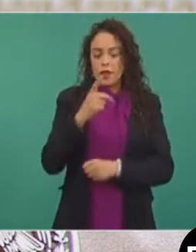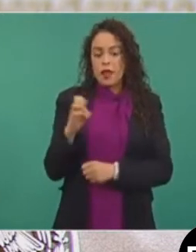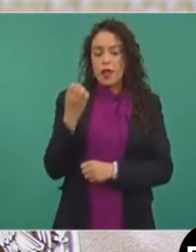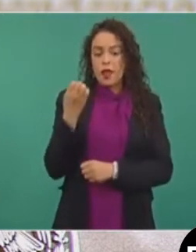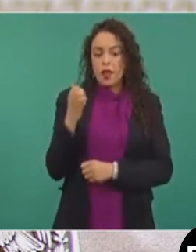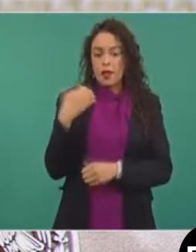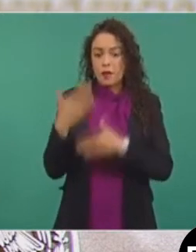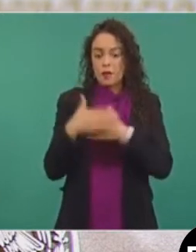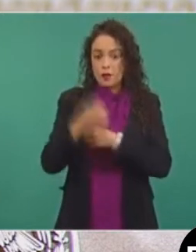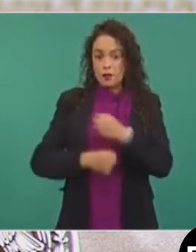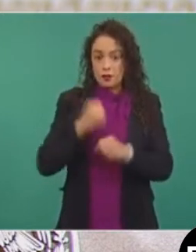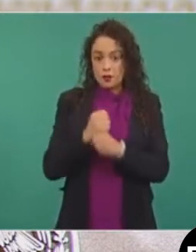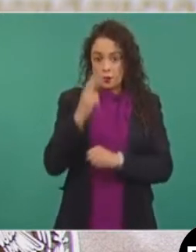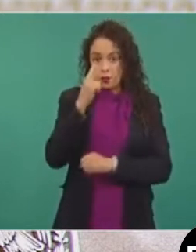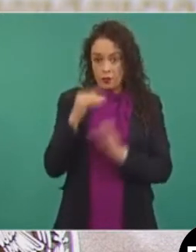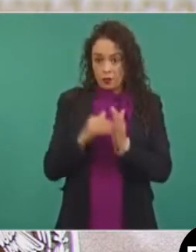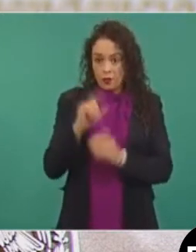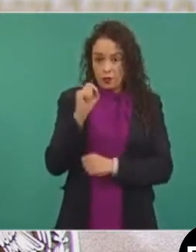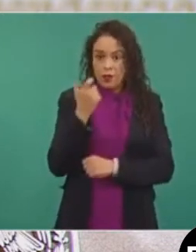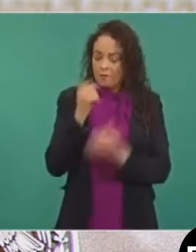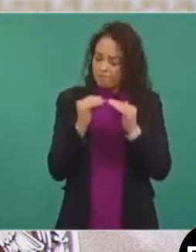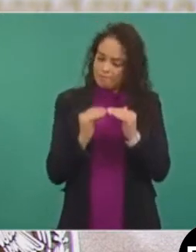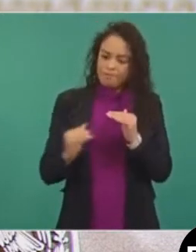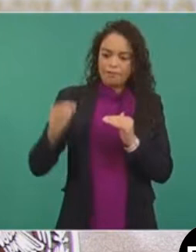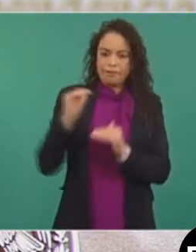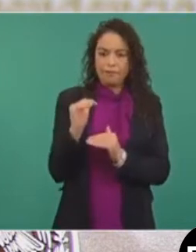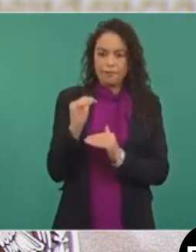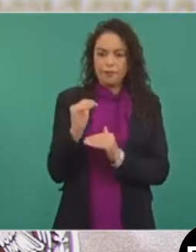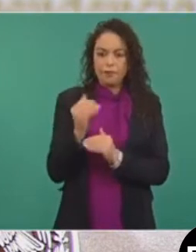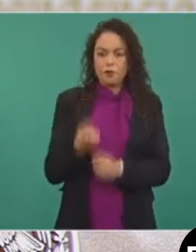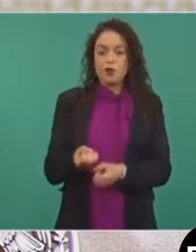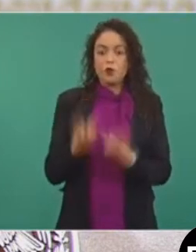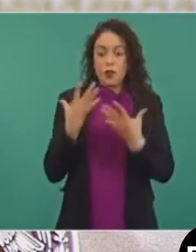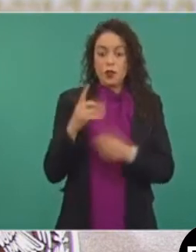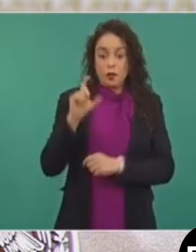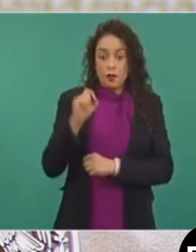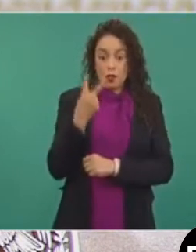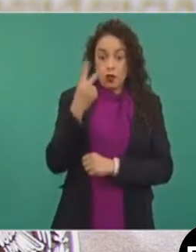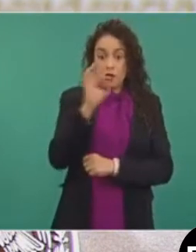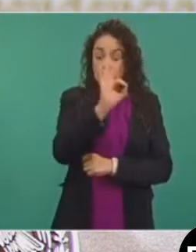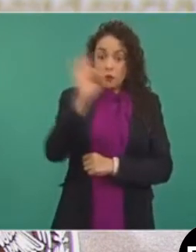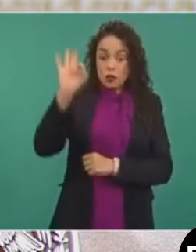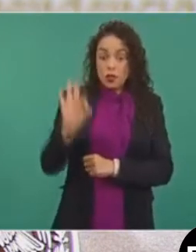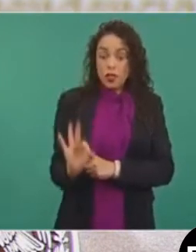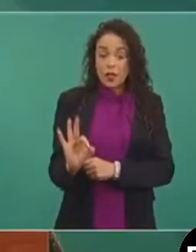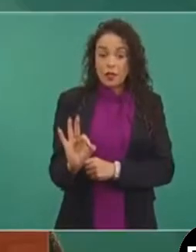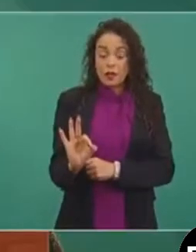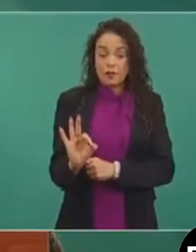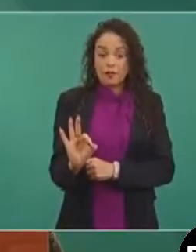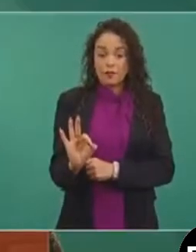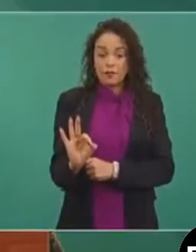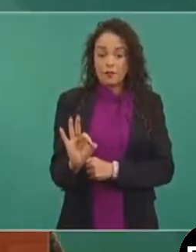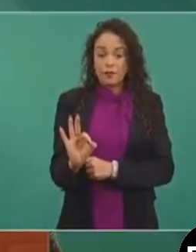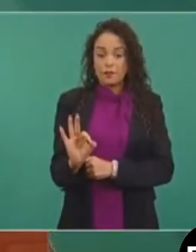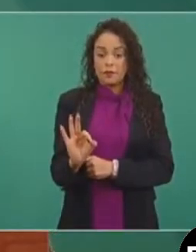enero del próximo año en el salario mínimo. El incremento será del 22 por ciento, esto tanto para el